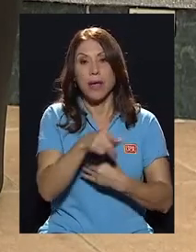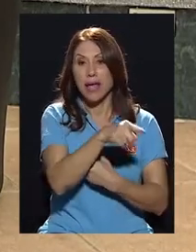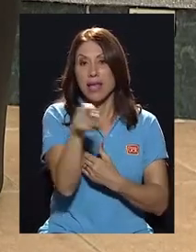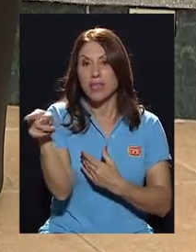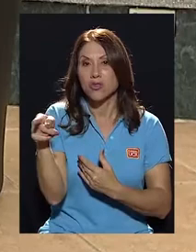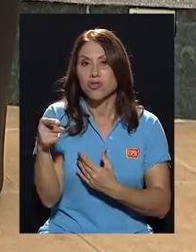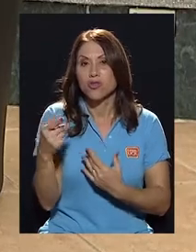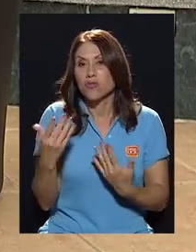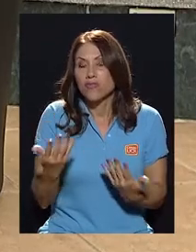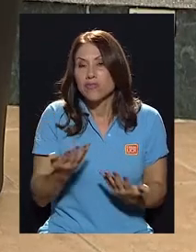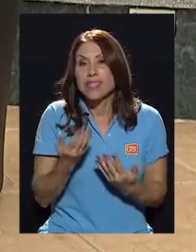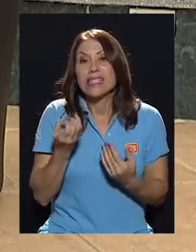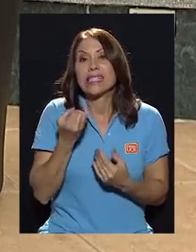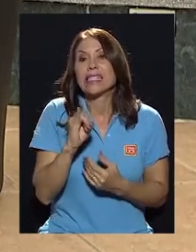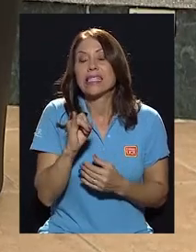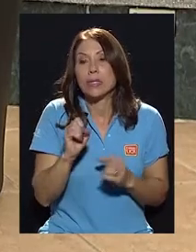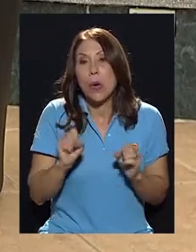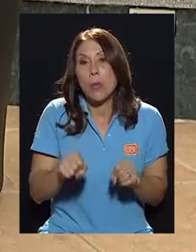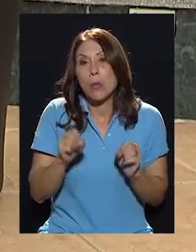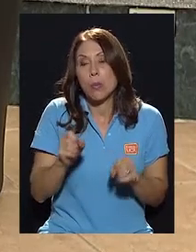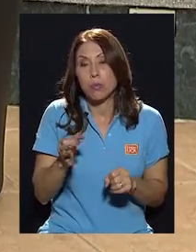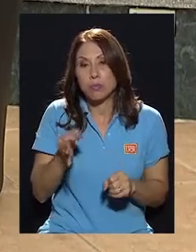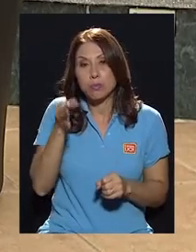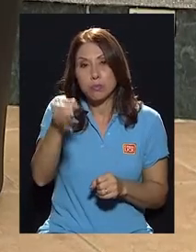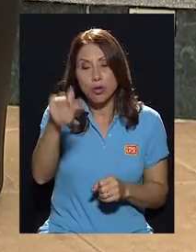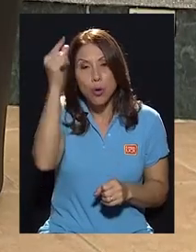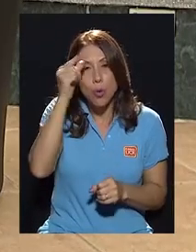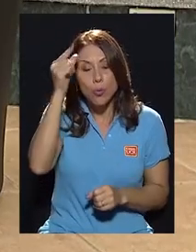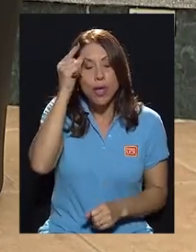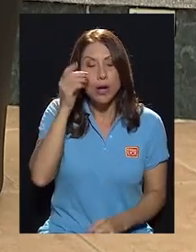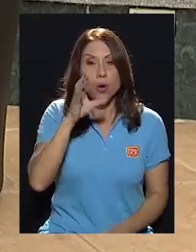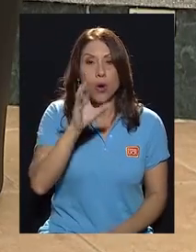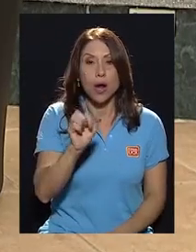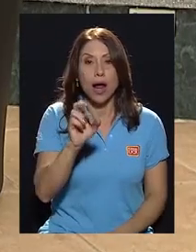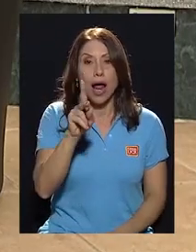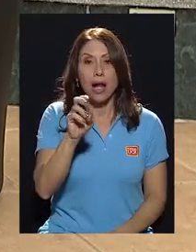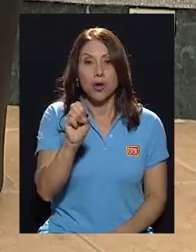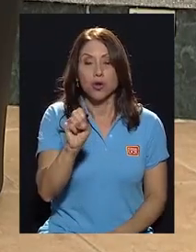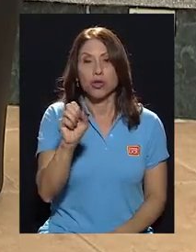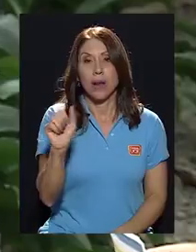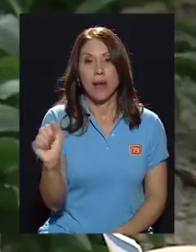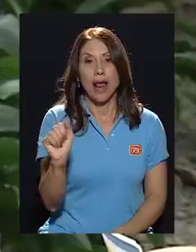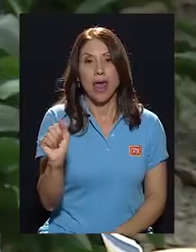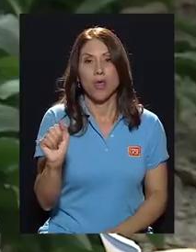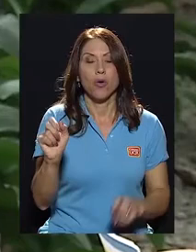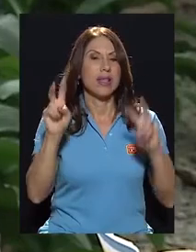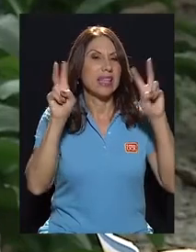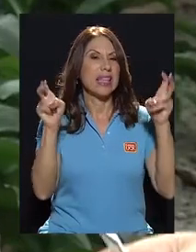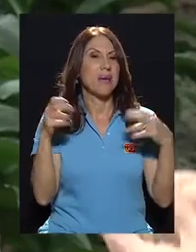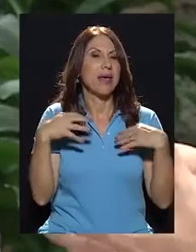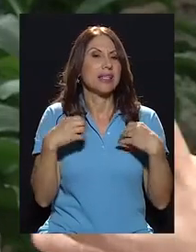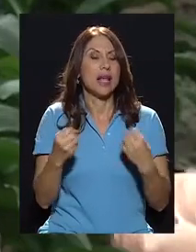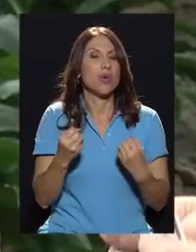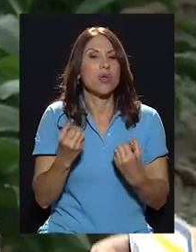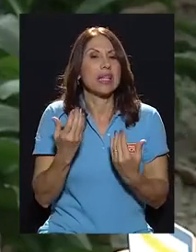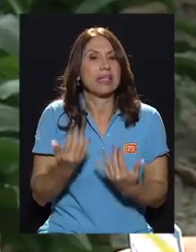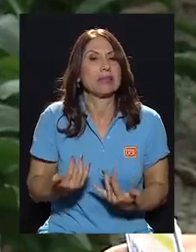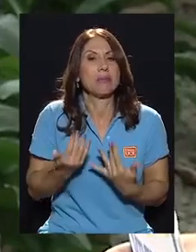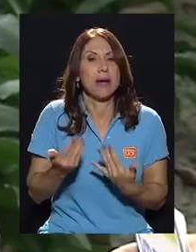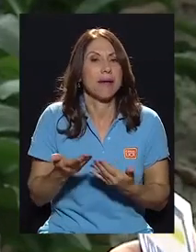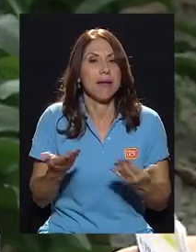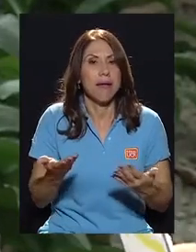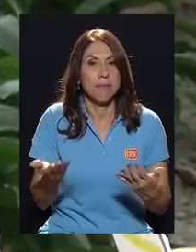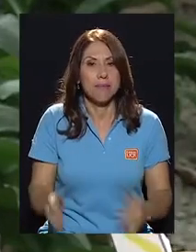esperar en el caso de un eventual gobierno de Carlos Alvarado en materia de salud. Como una reflexión.